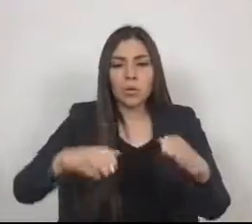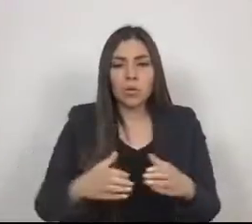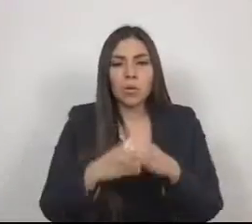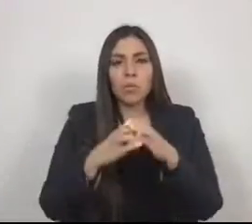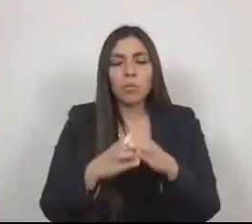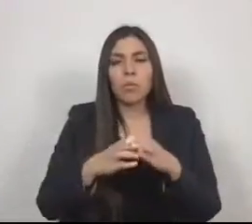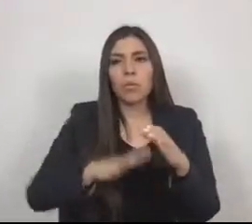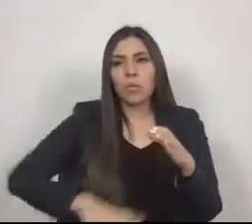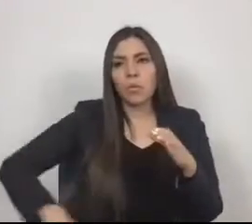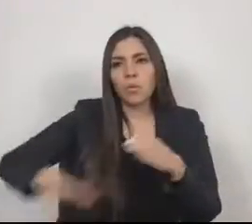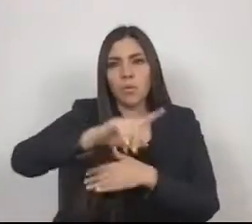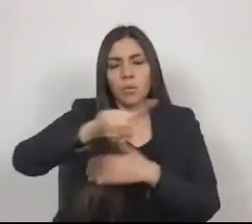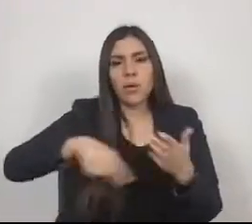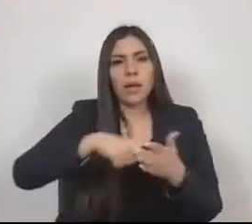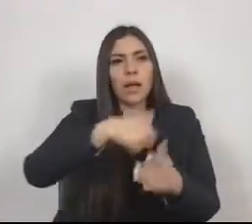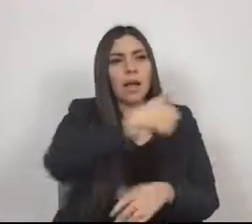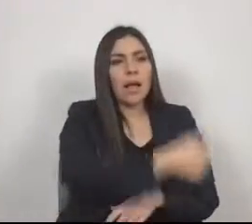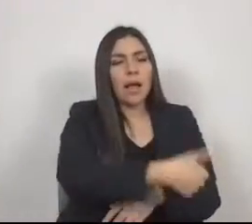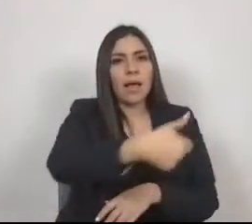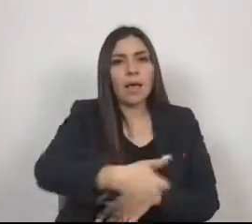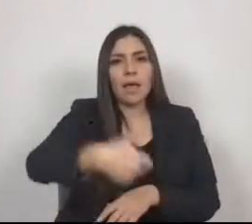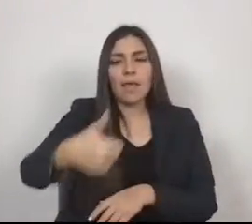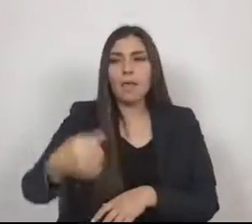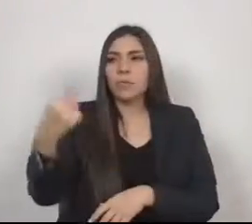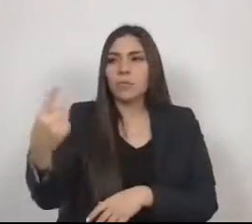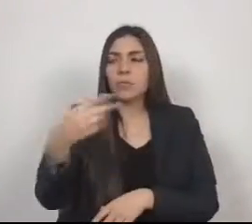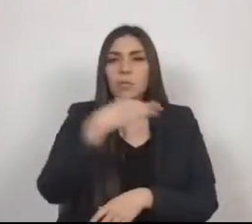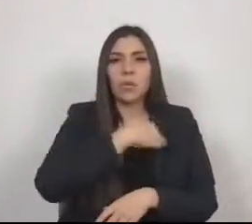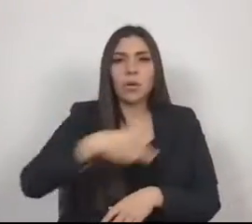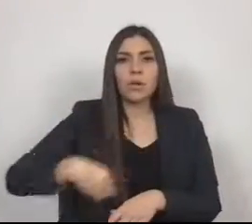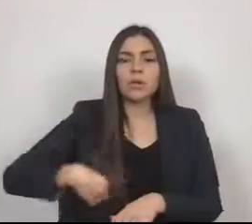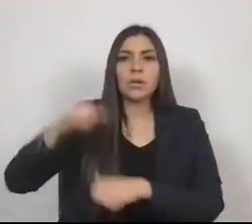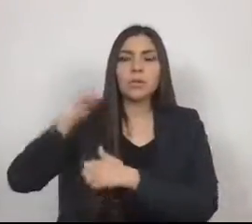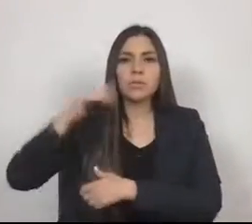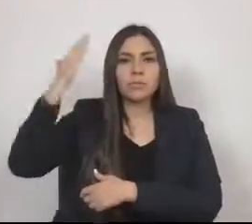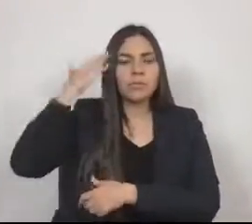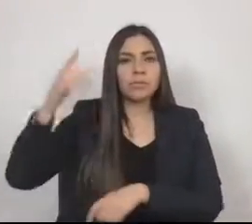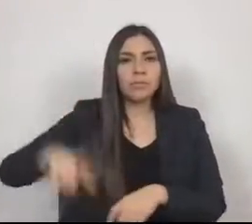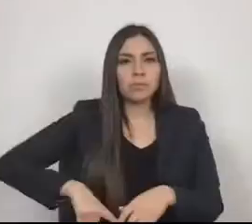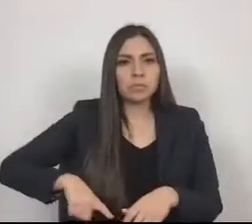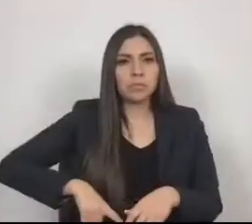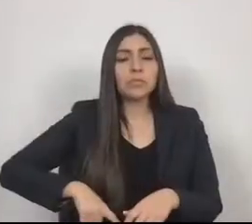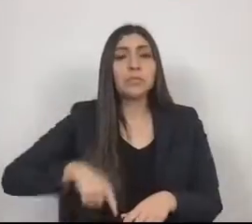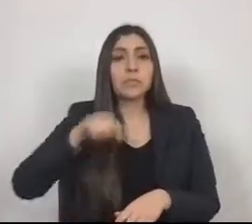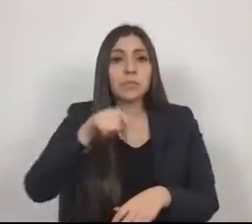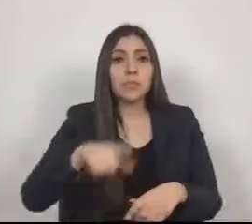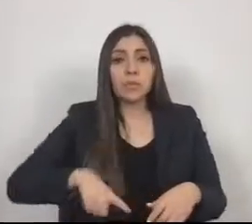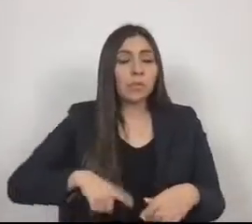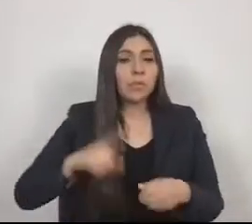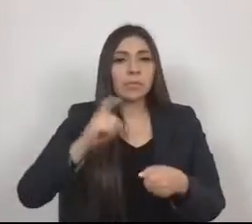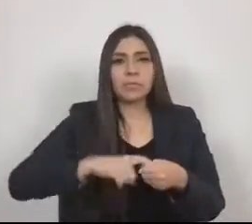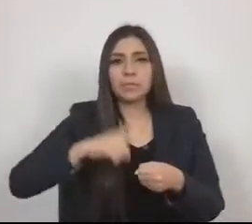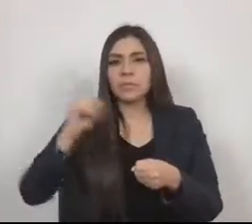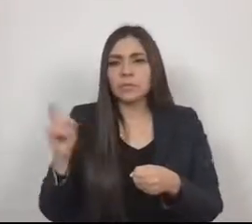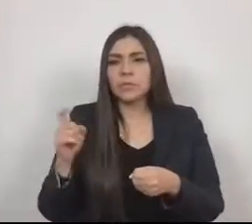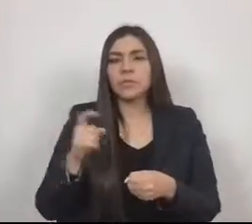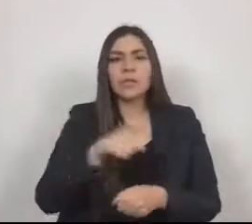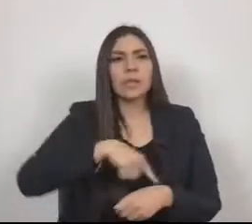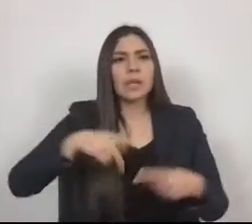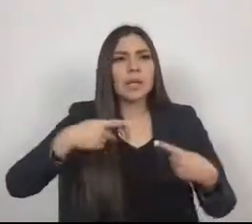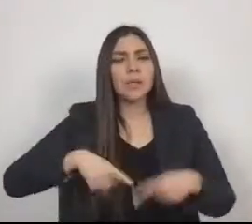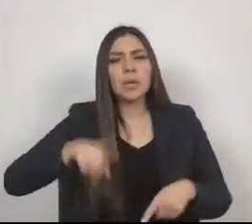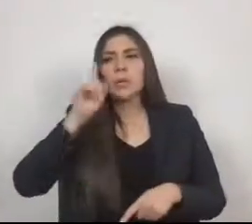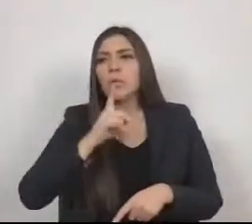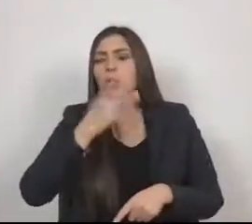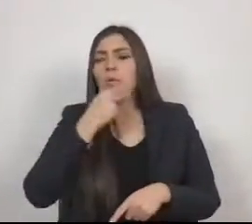de cada municipio que actúa como autoridad descentralizada. Así, las y los ciudadanos habitan en dicho espacio